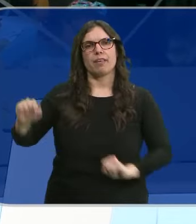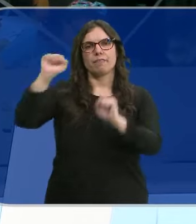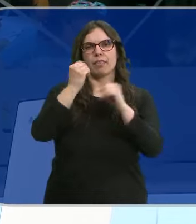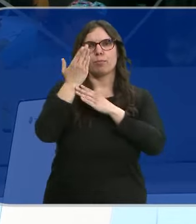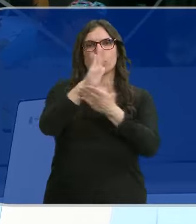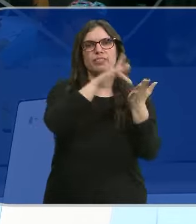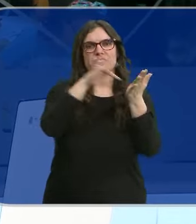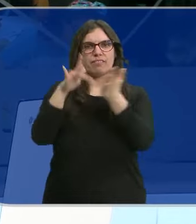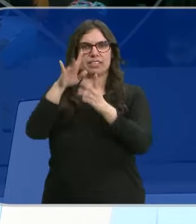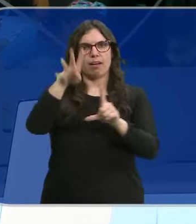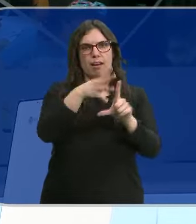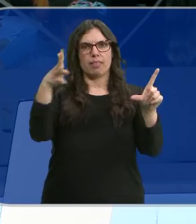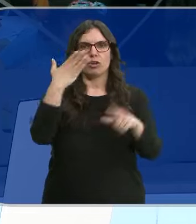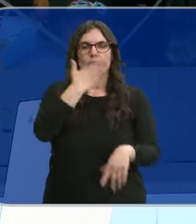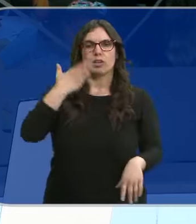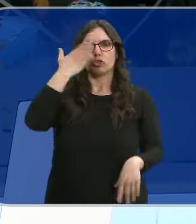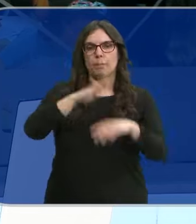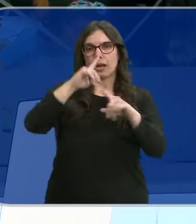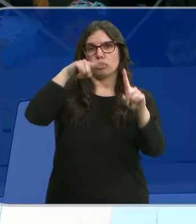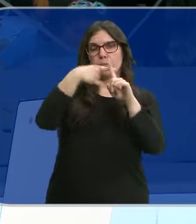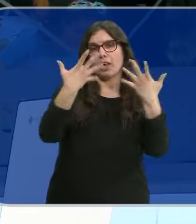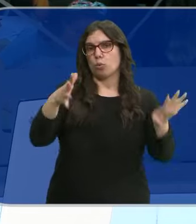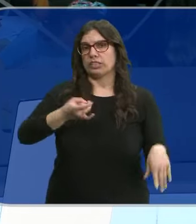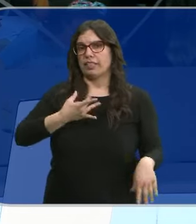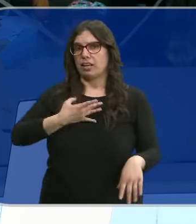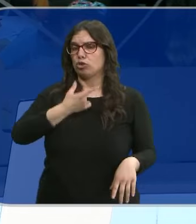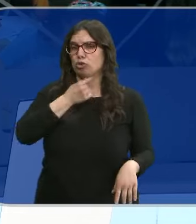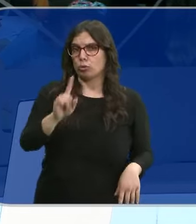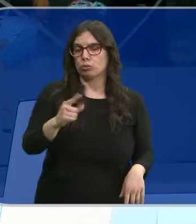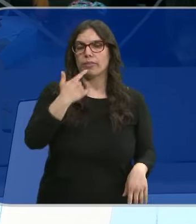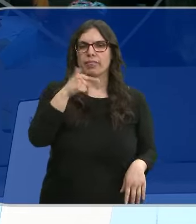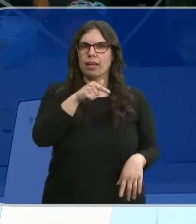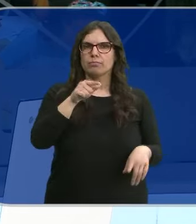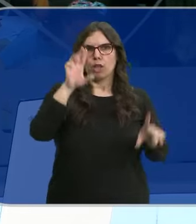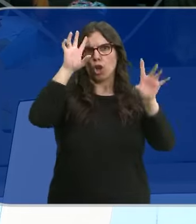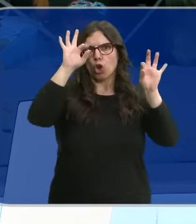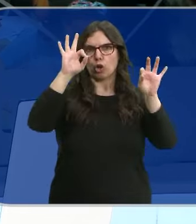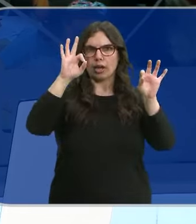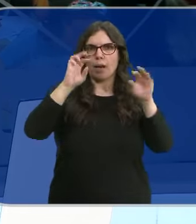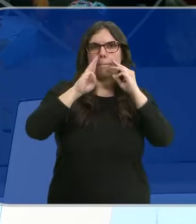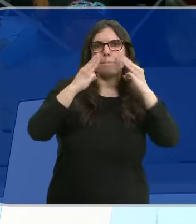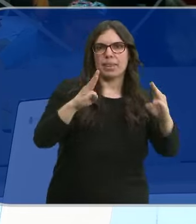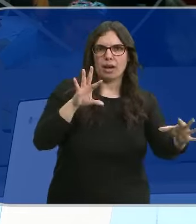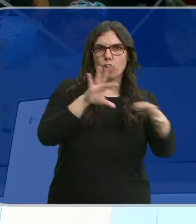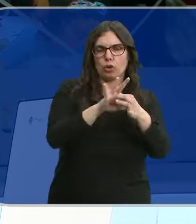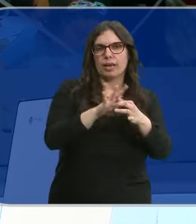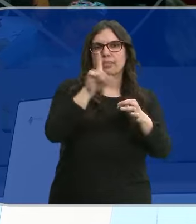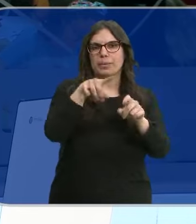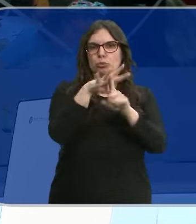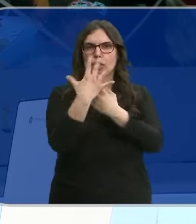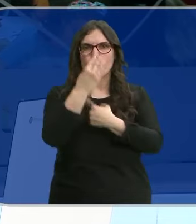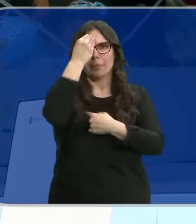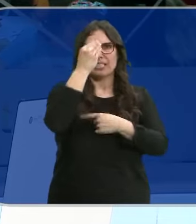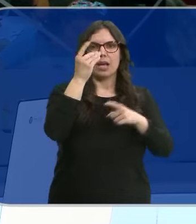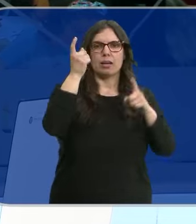de calendario escolar para el año que viene y que no convence a los sindicatos. Sostiene que es pedagógico y que se ajusta a las condiciones de docentes y familias.